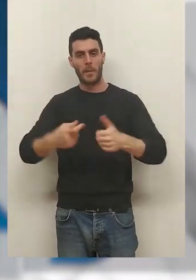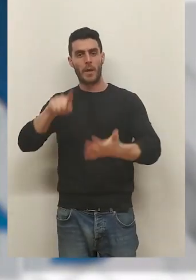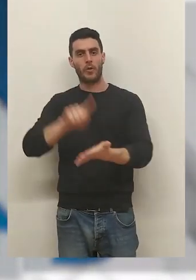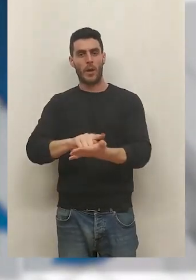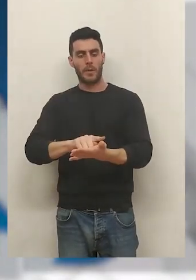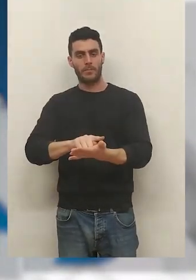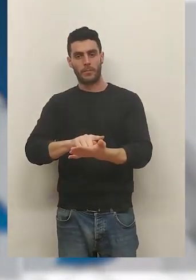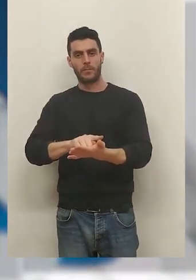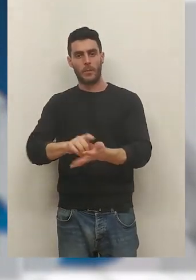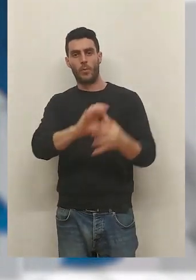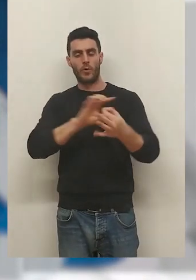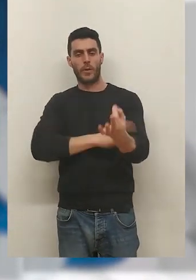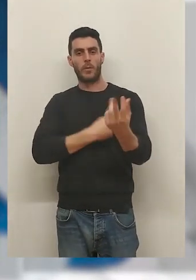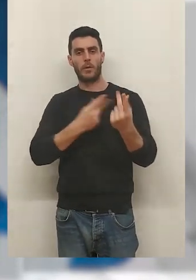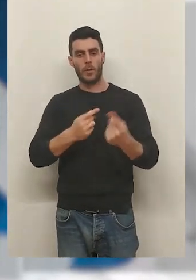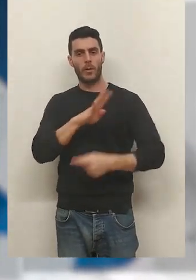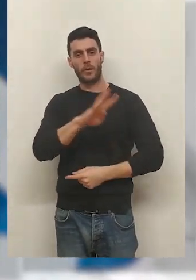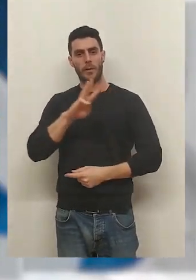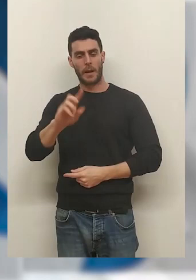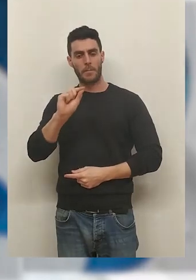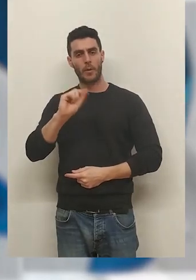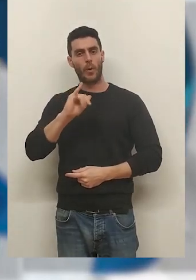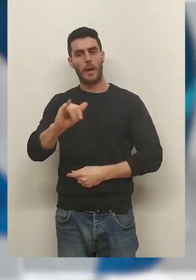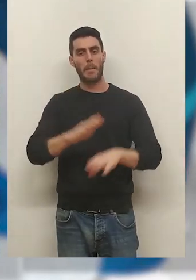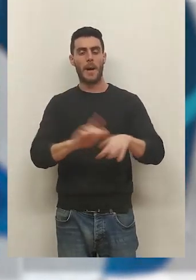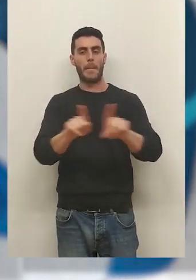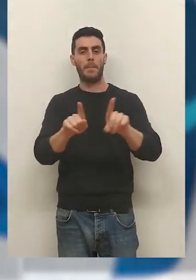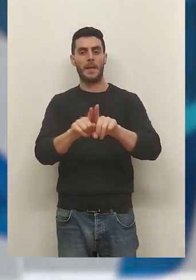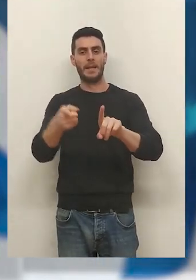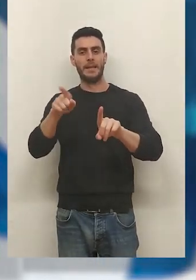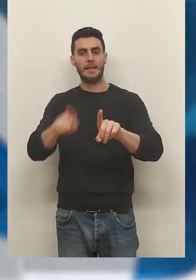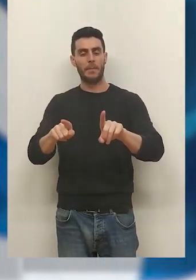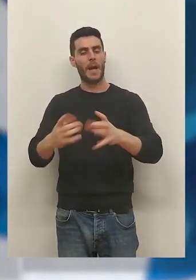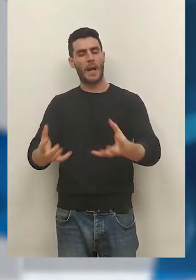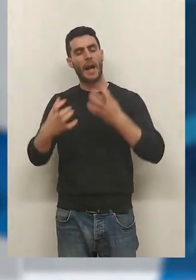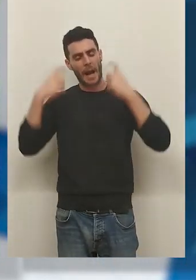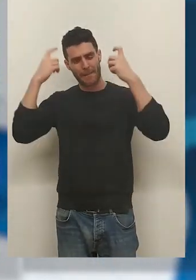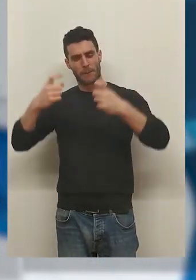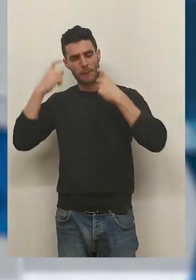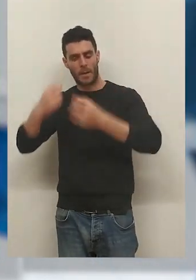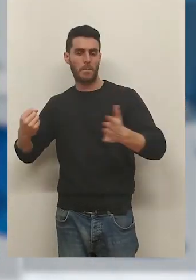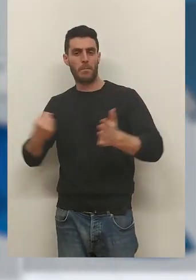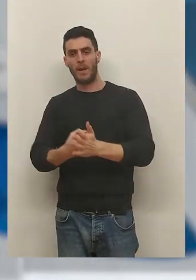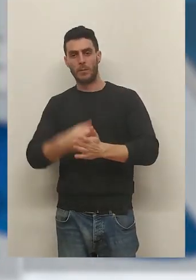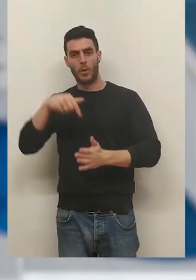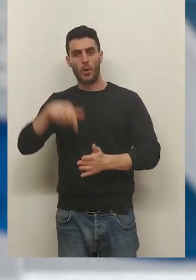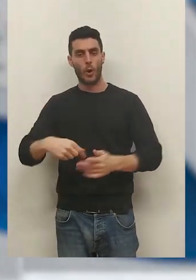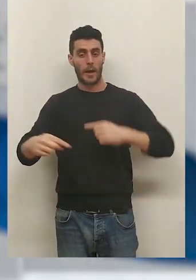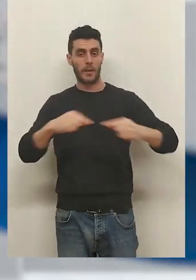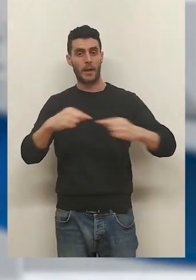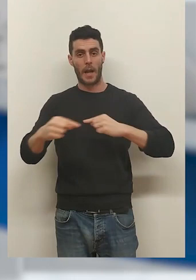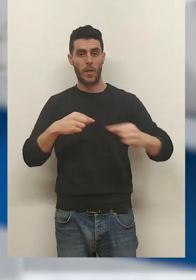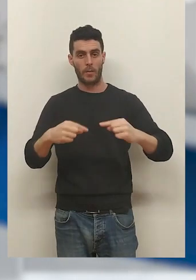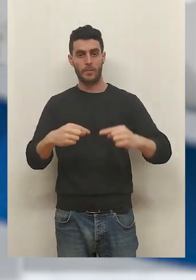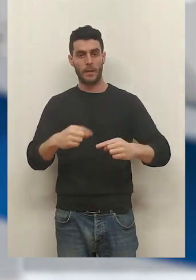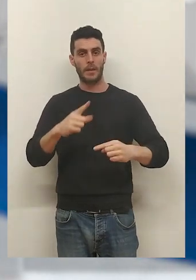y por delante los riojanos tendrán 43 minutos para no solo empatar el vuelo, sino tratar por todos los medios de ganarlo. Hoy, Sergio Rodríguez